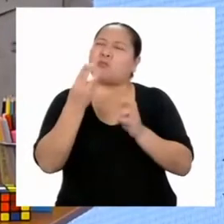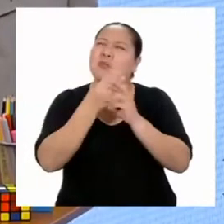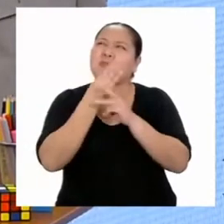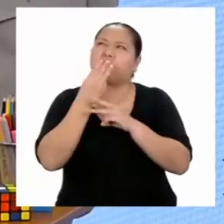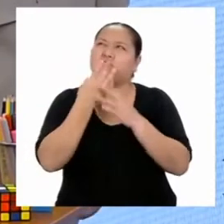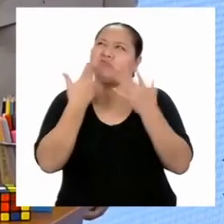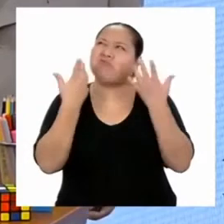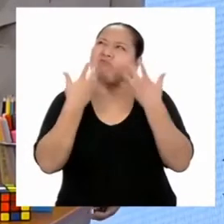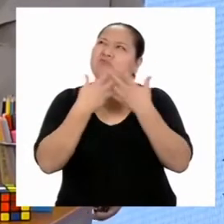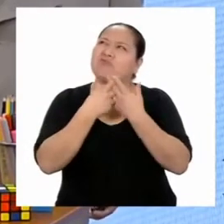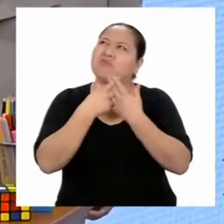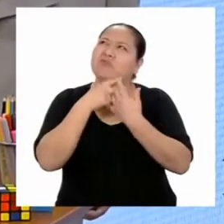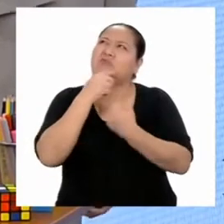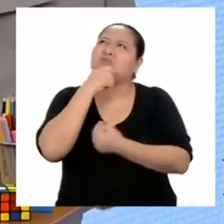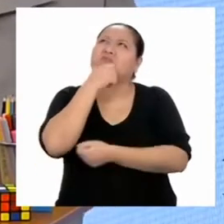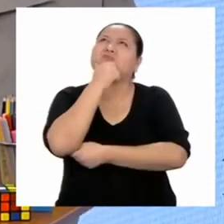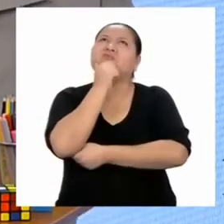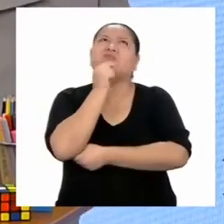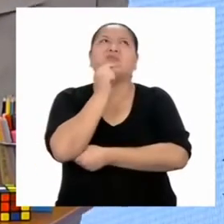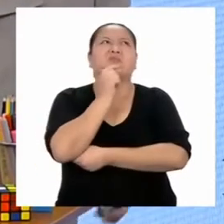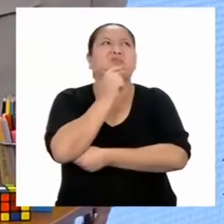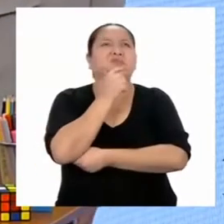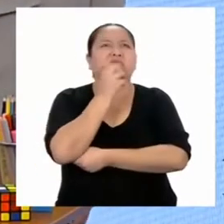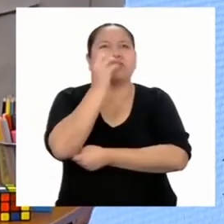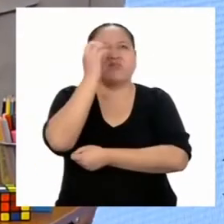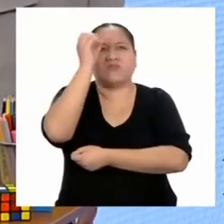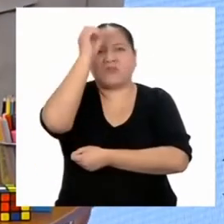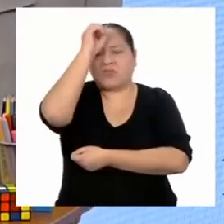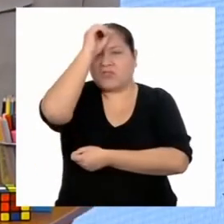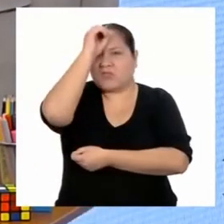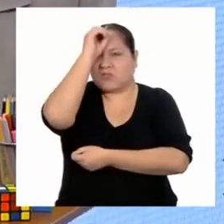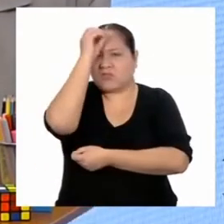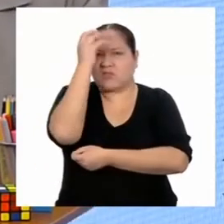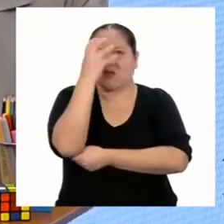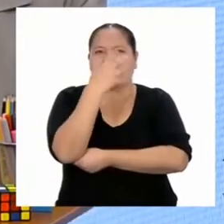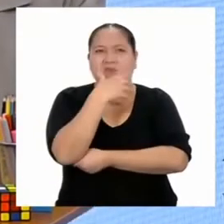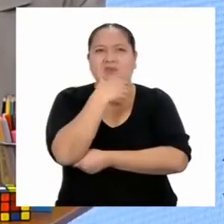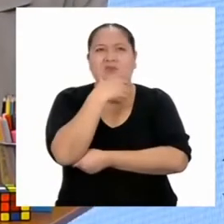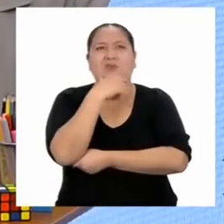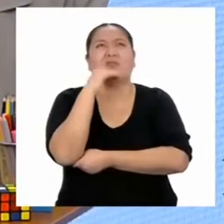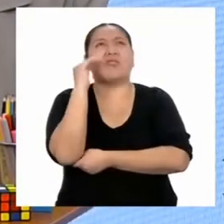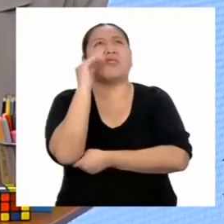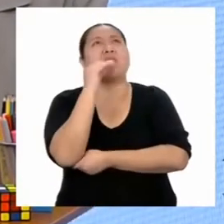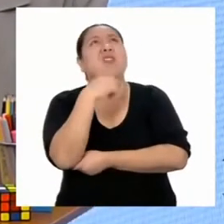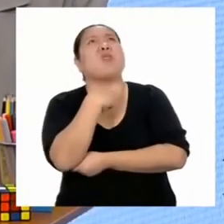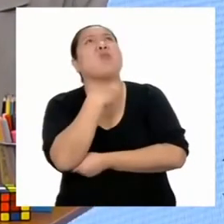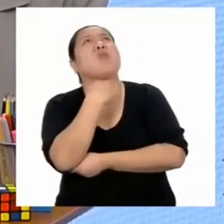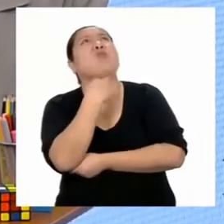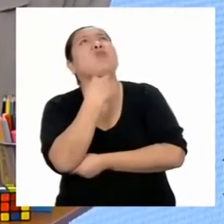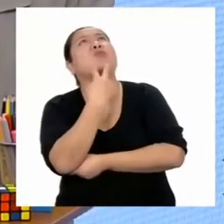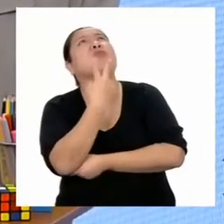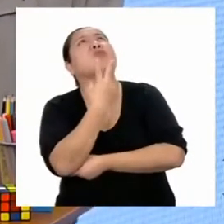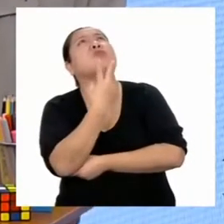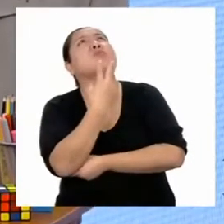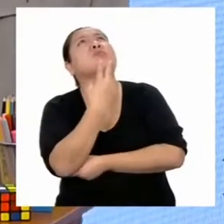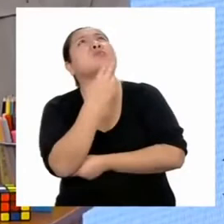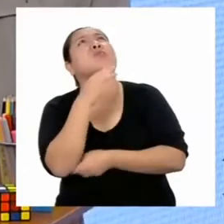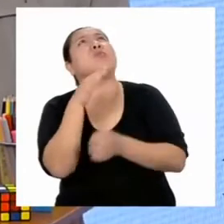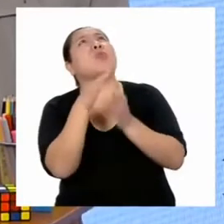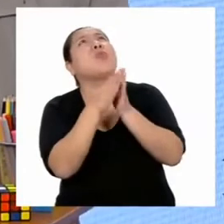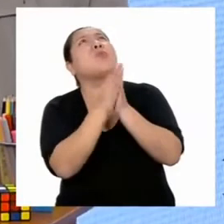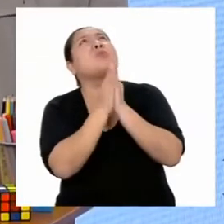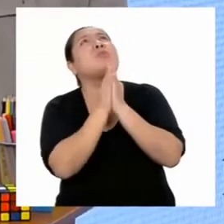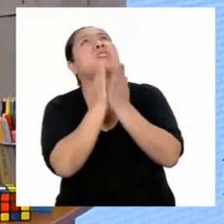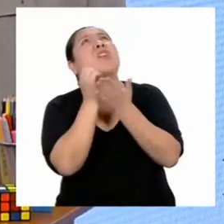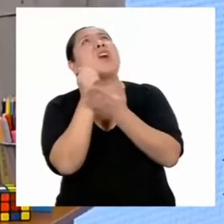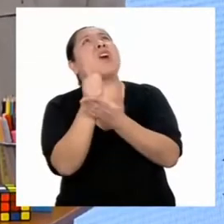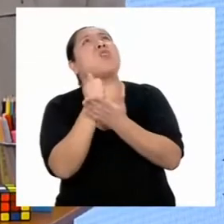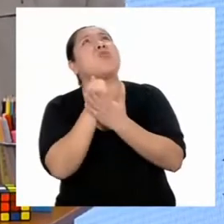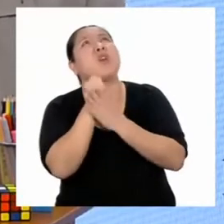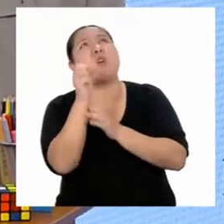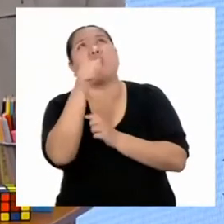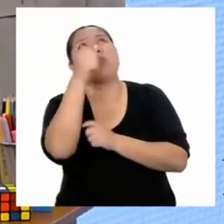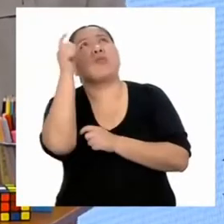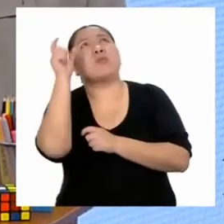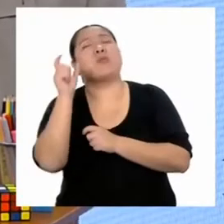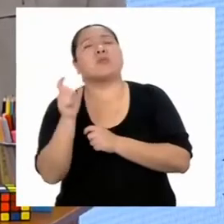Este... No lo sé. Señor de la voz misteriosa, ¿puedo pedirle ayuda a alguien?